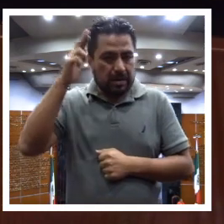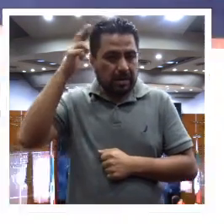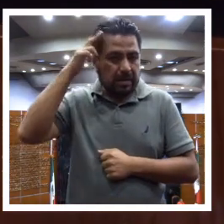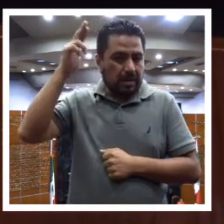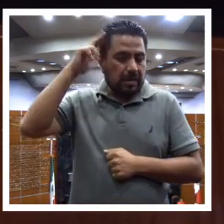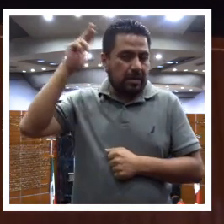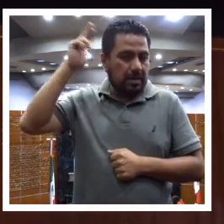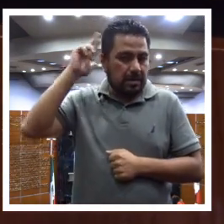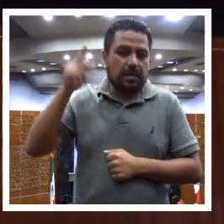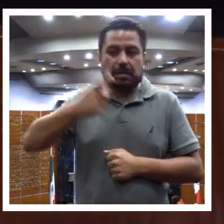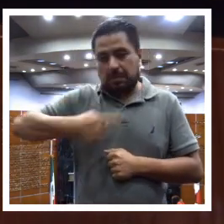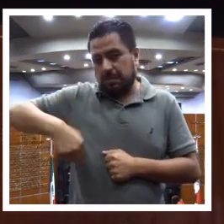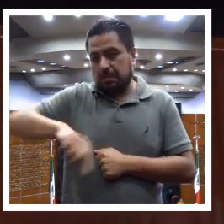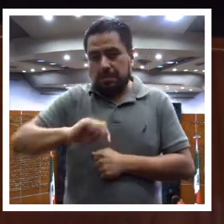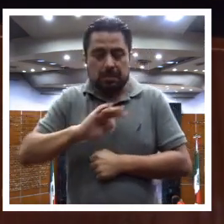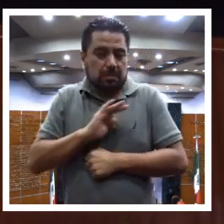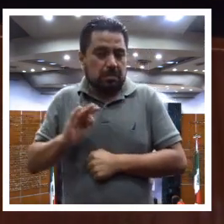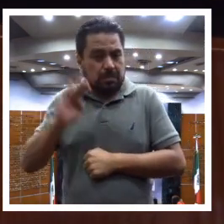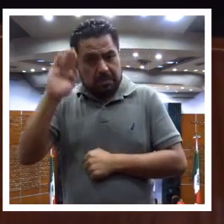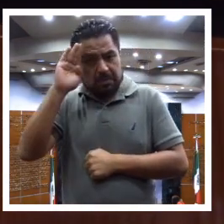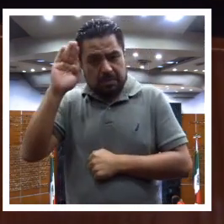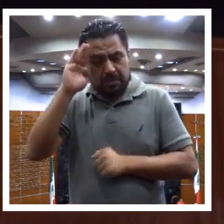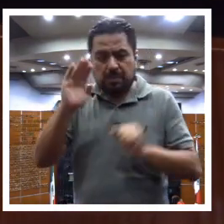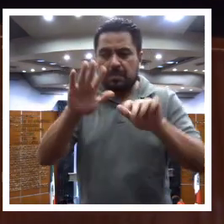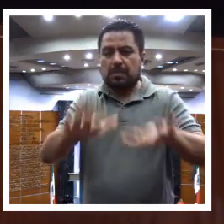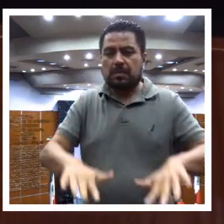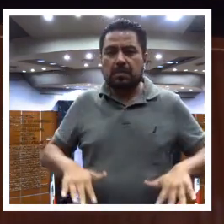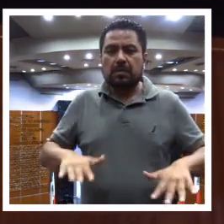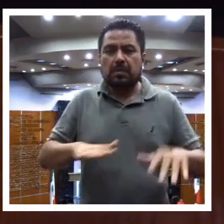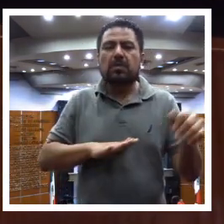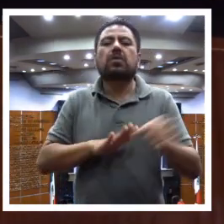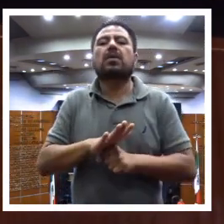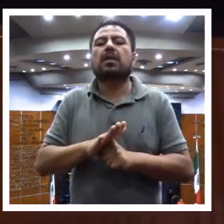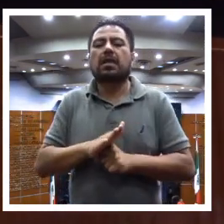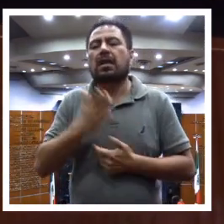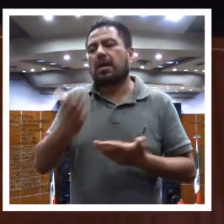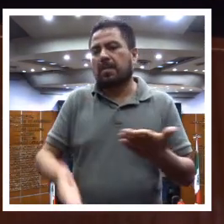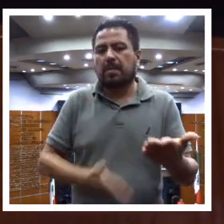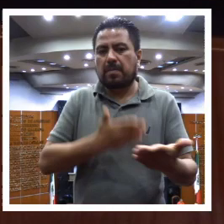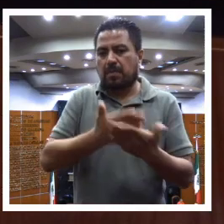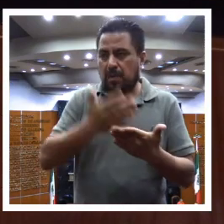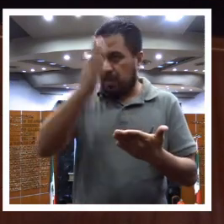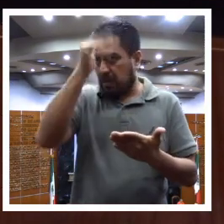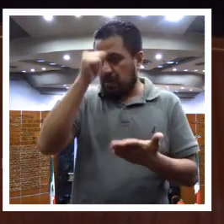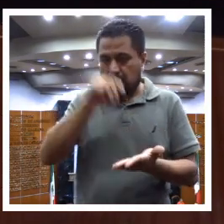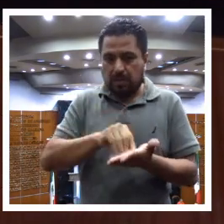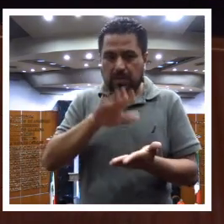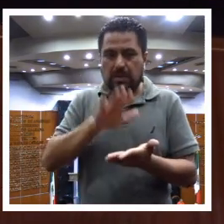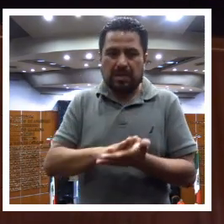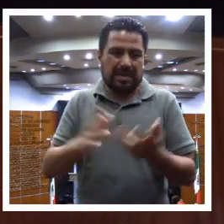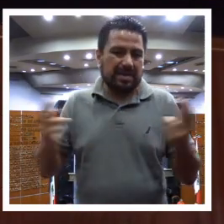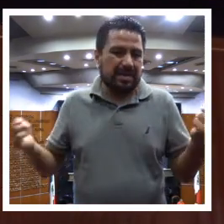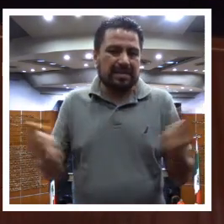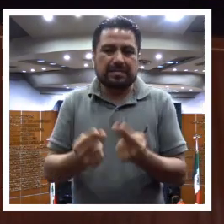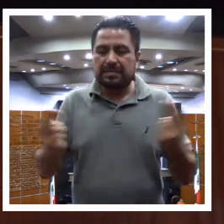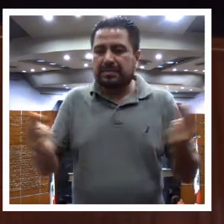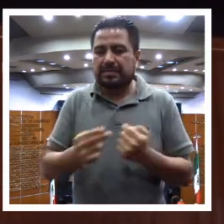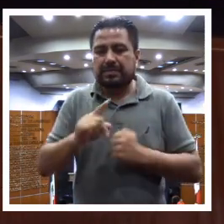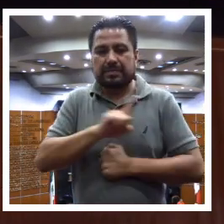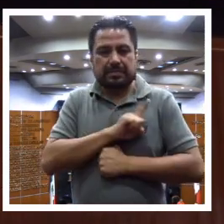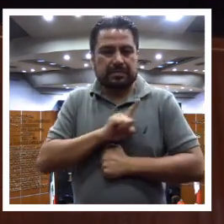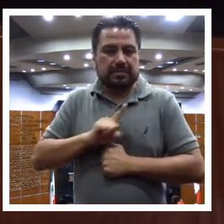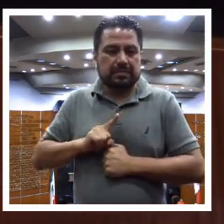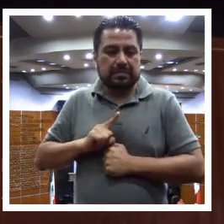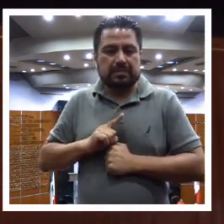Calvo, someto a la consideración del Pleno este punto de acuerdo de urgente y obvia